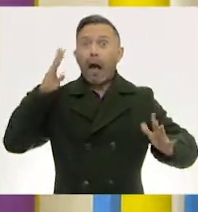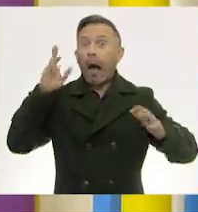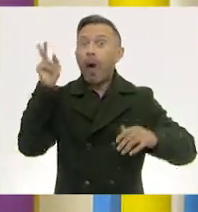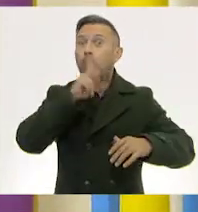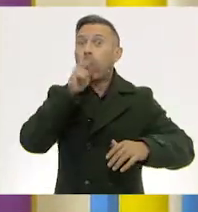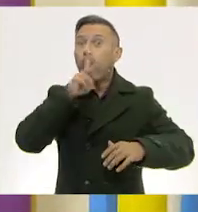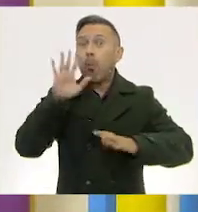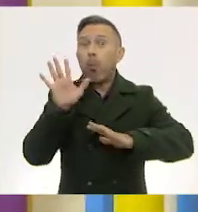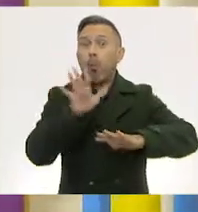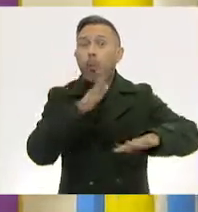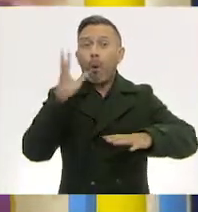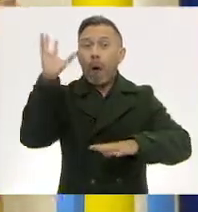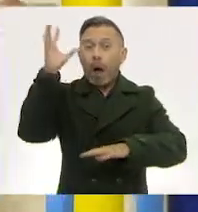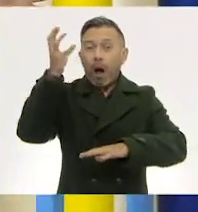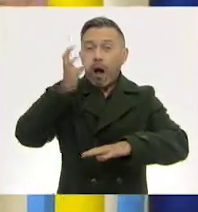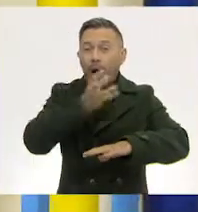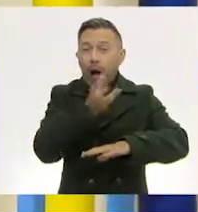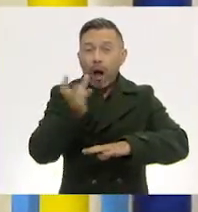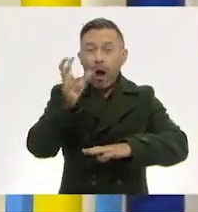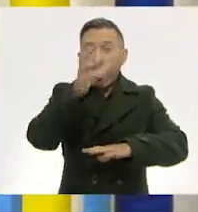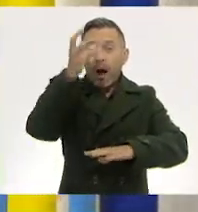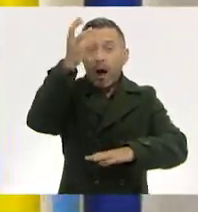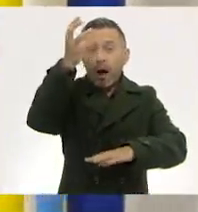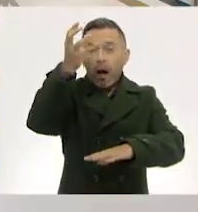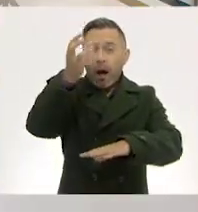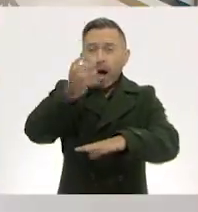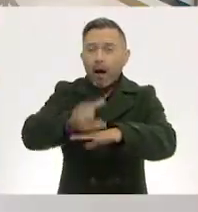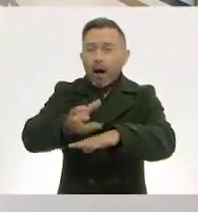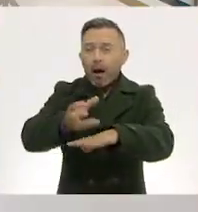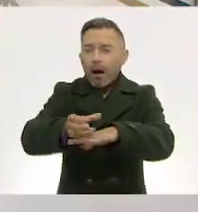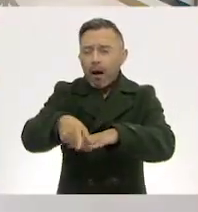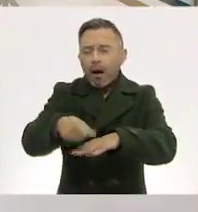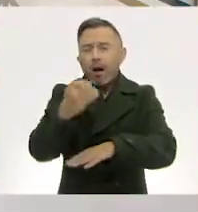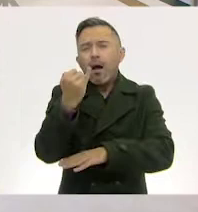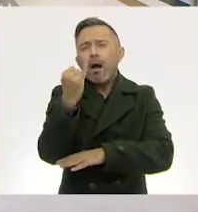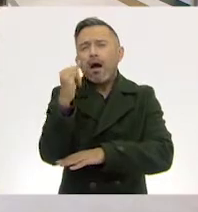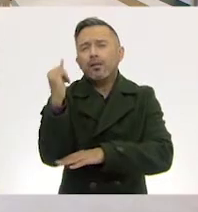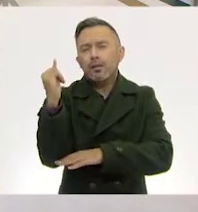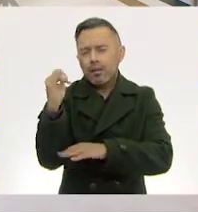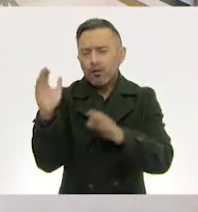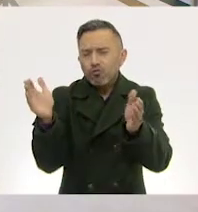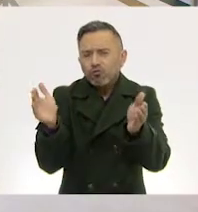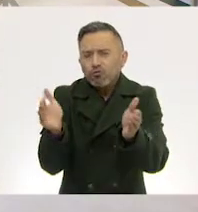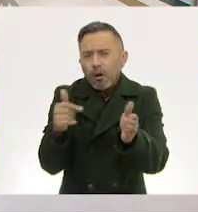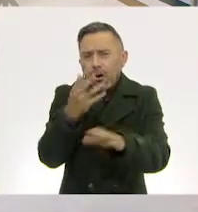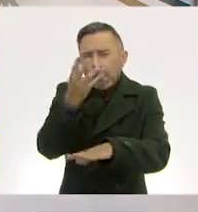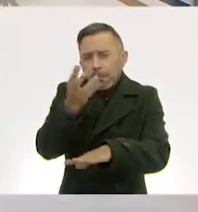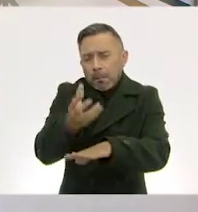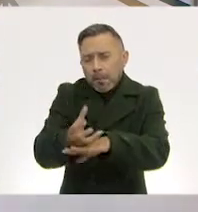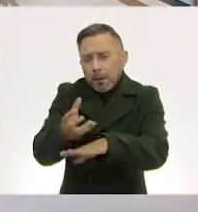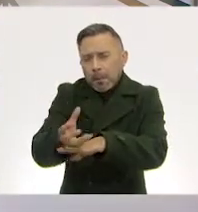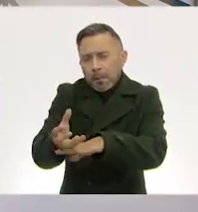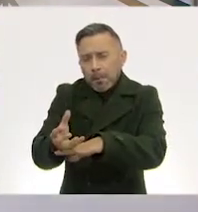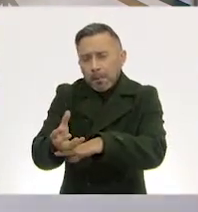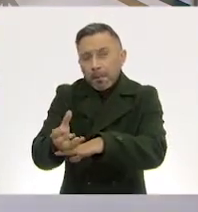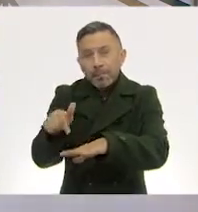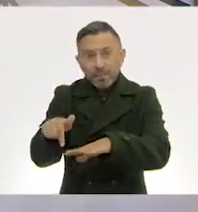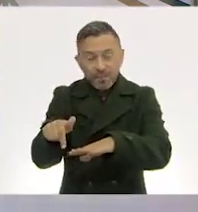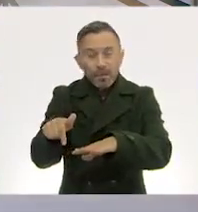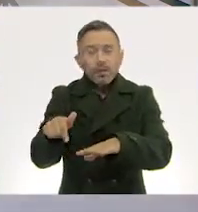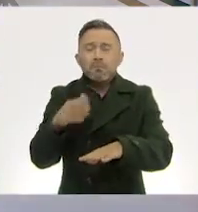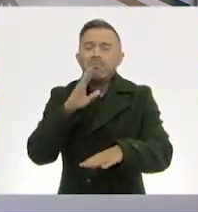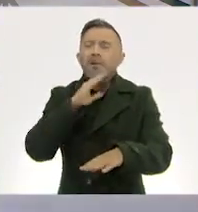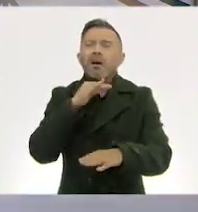pequeña jardinera. Su mala suerte no terminó ahí, enormes gotas de agua